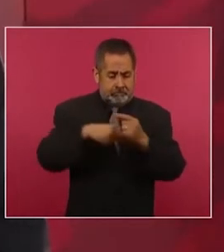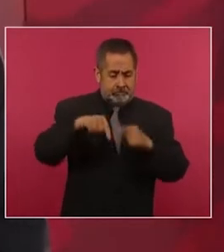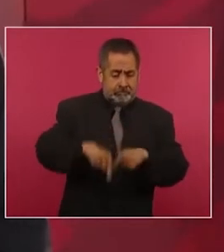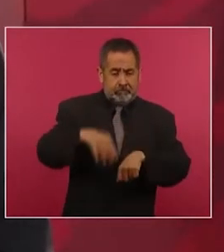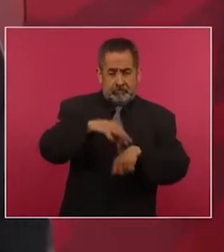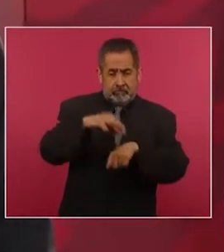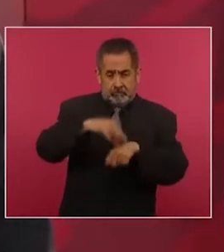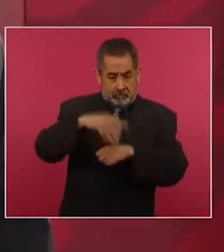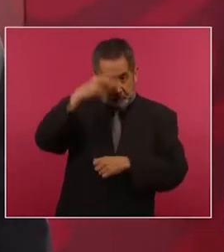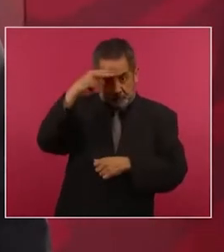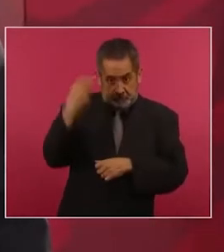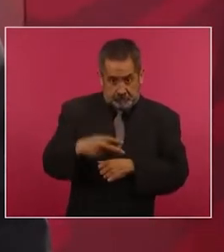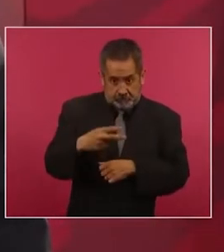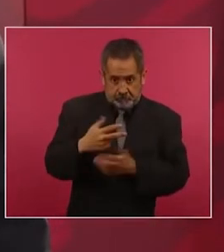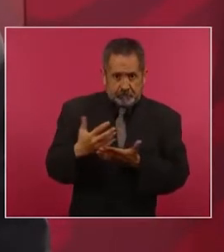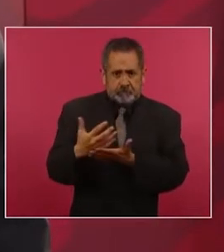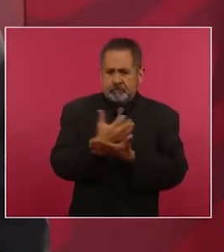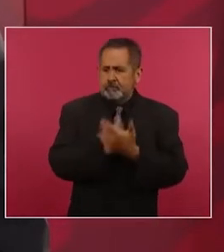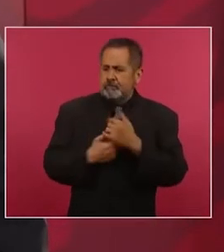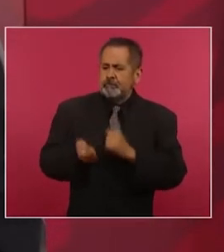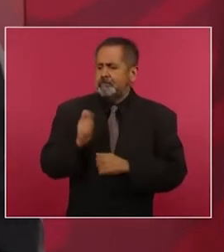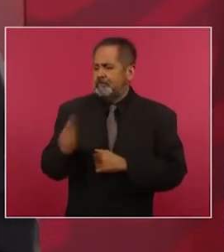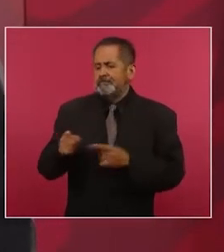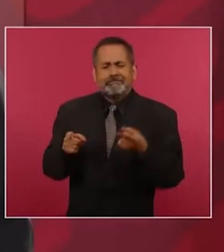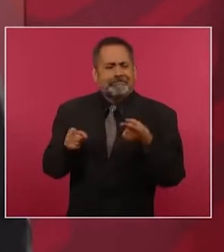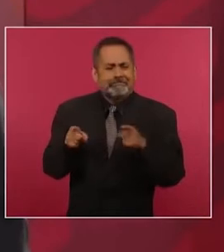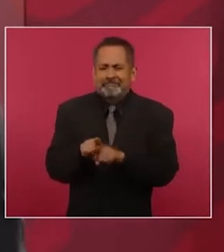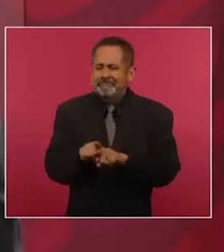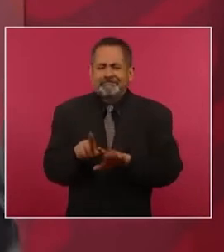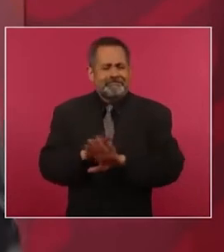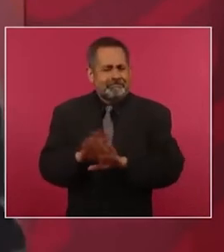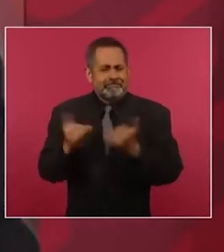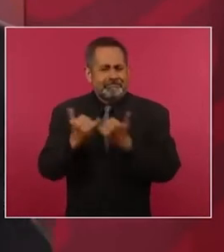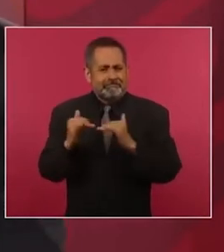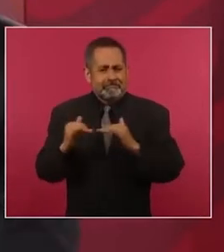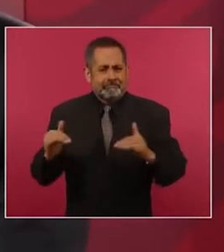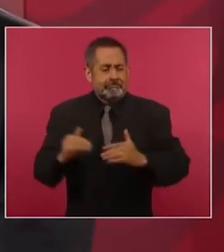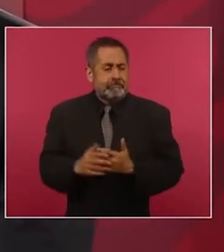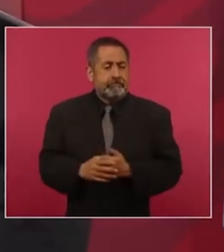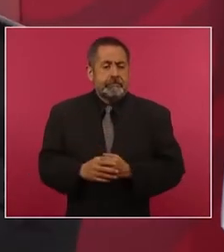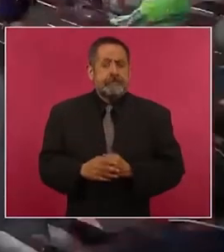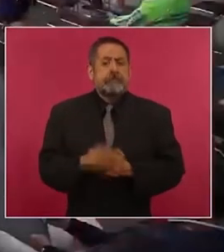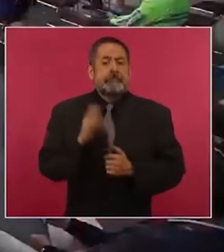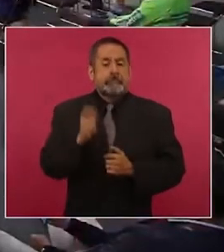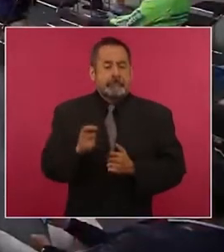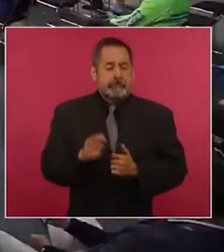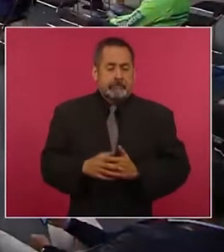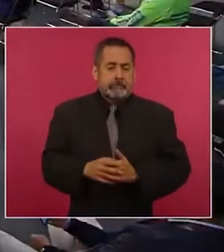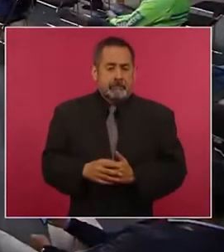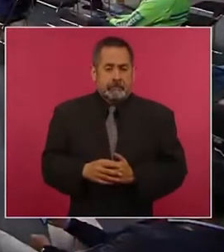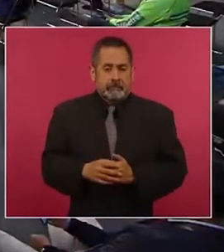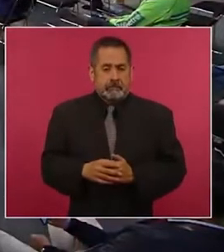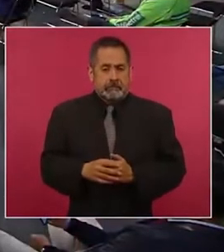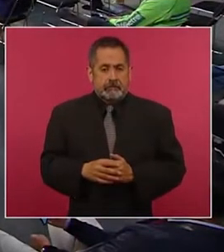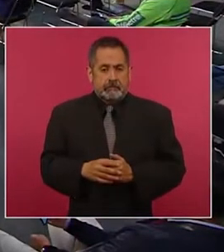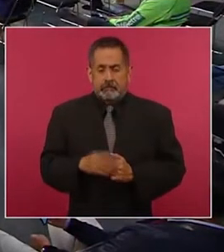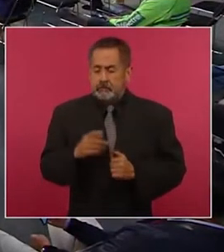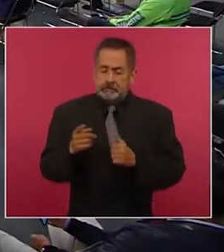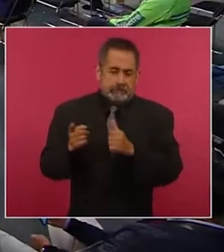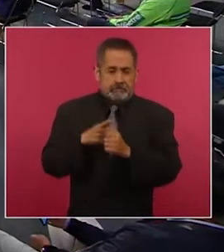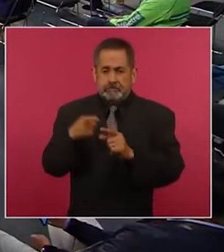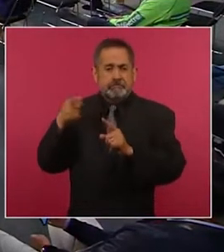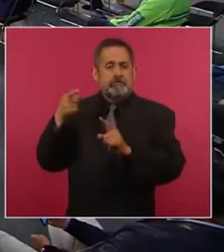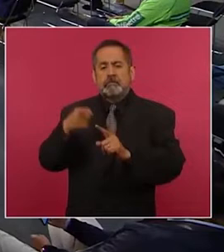mexicanos. Y lo primero es